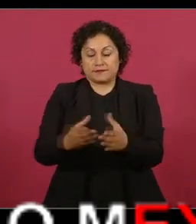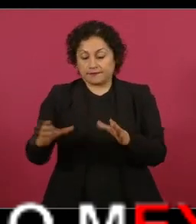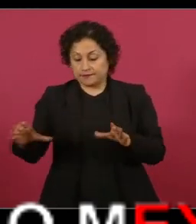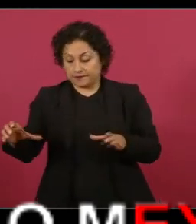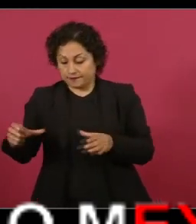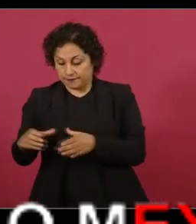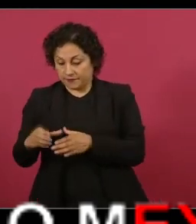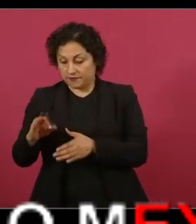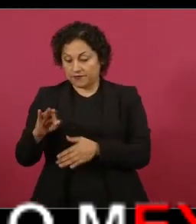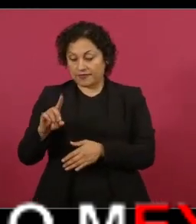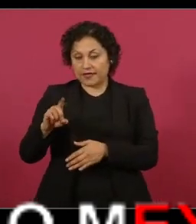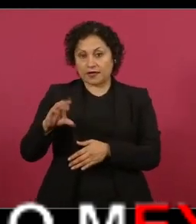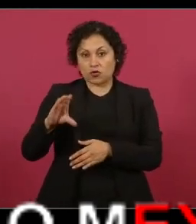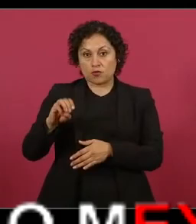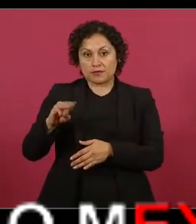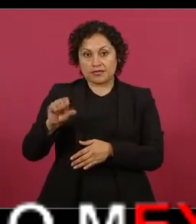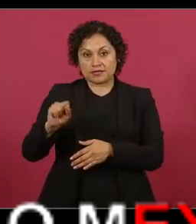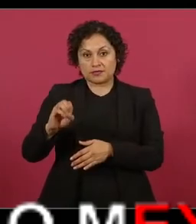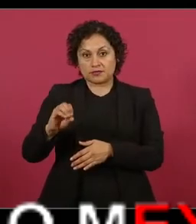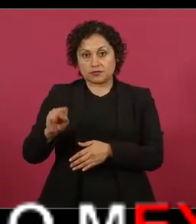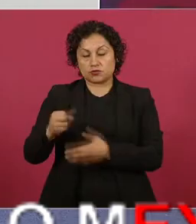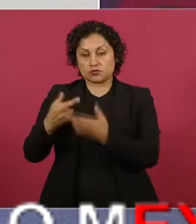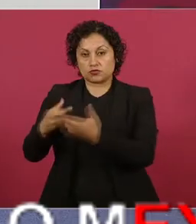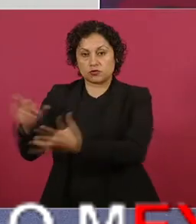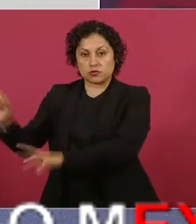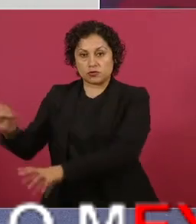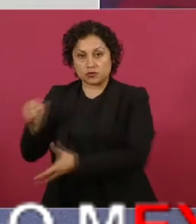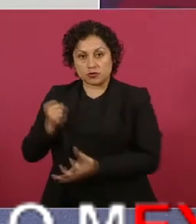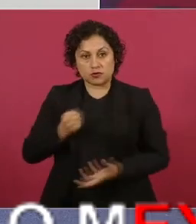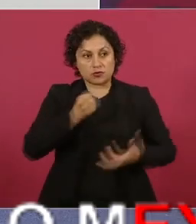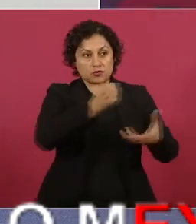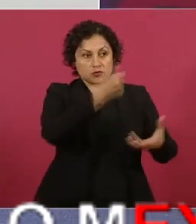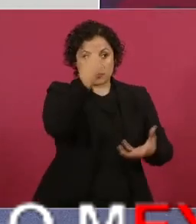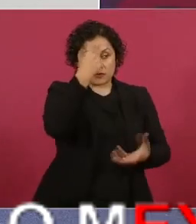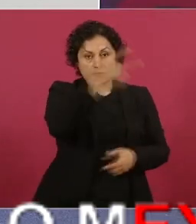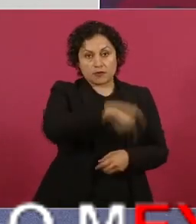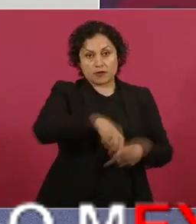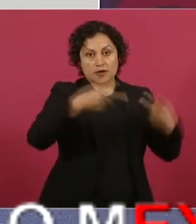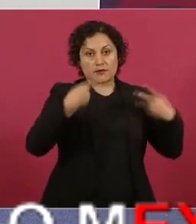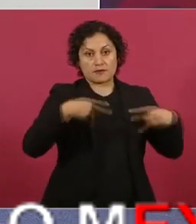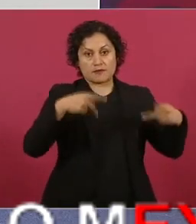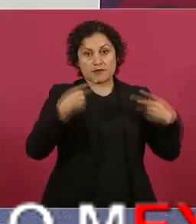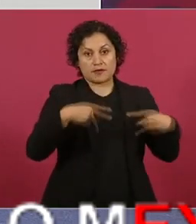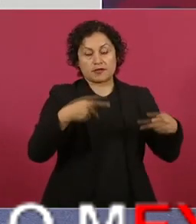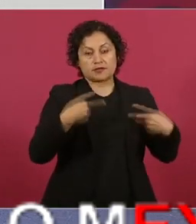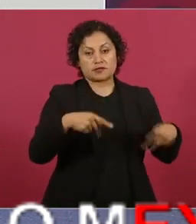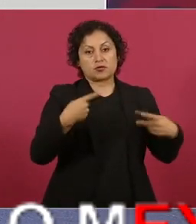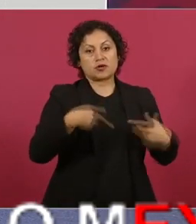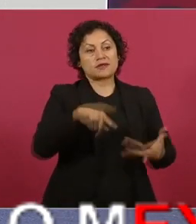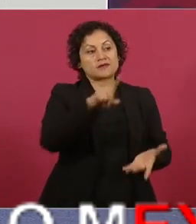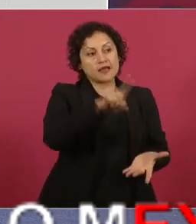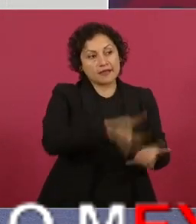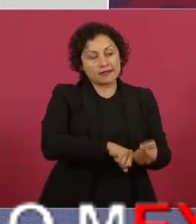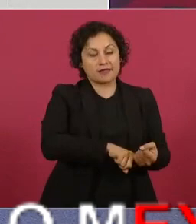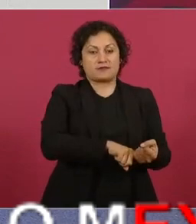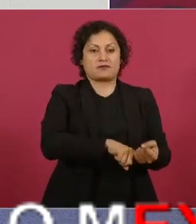ayuda y defensa de las personas damnificadas por el huracán Otis en Acapulco, Guerrero.